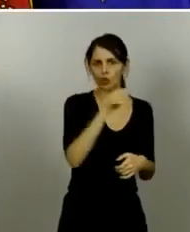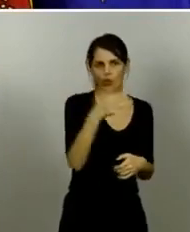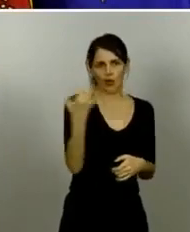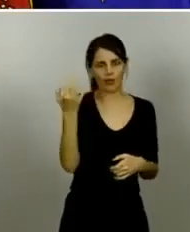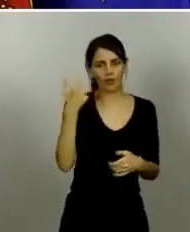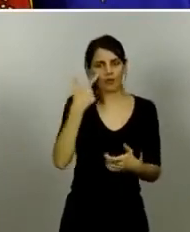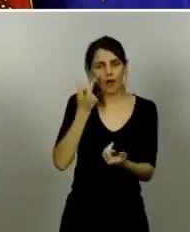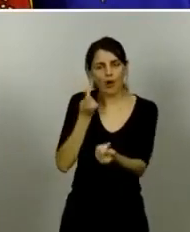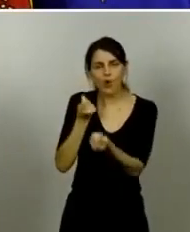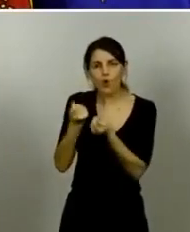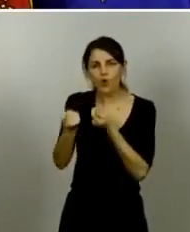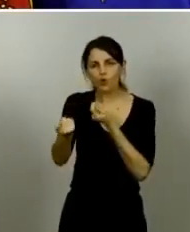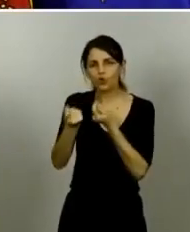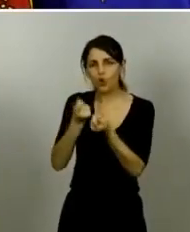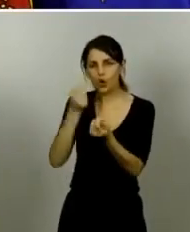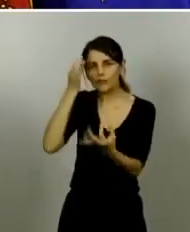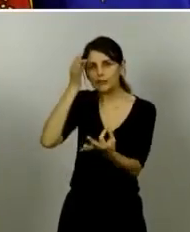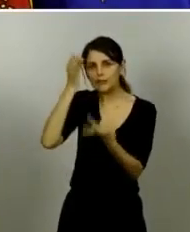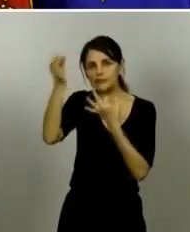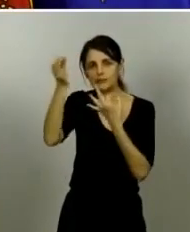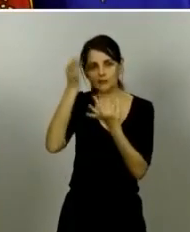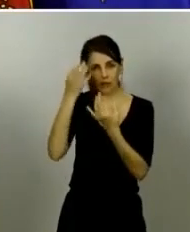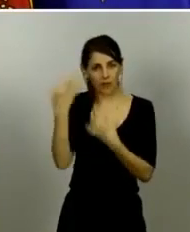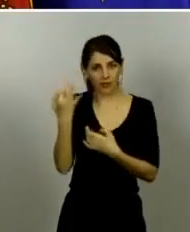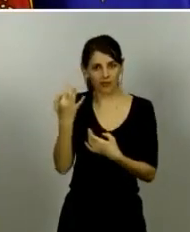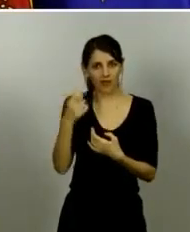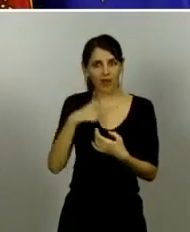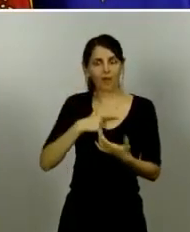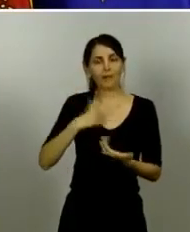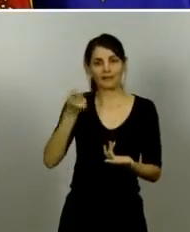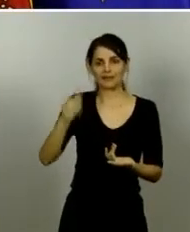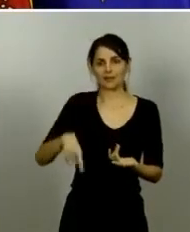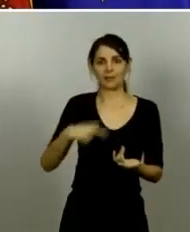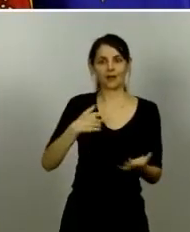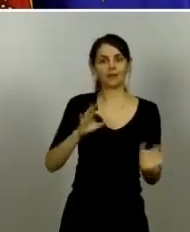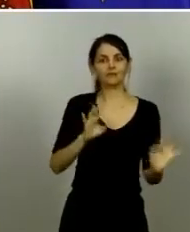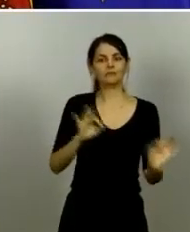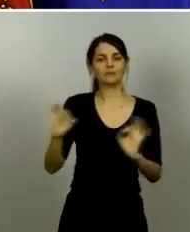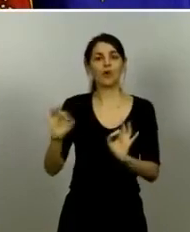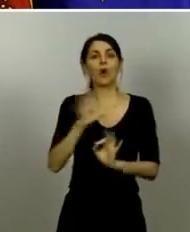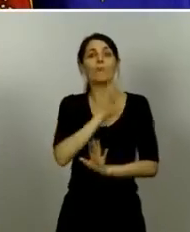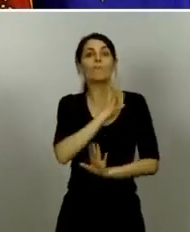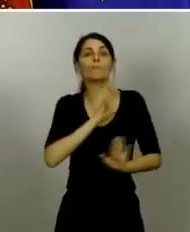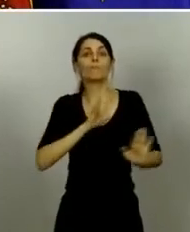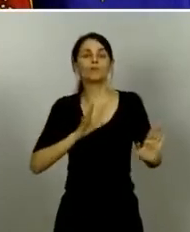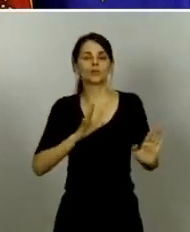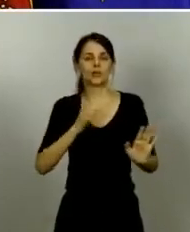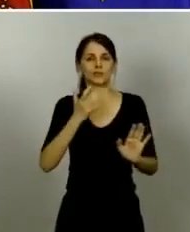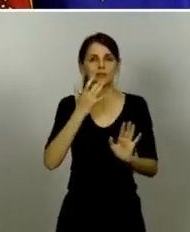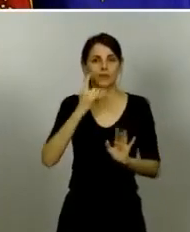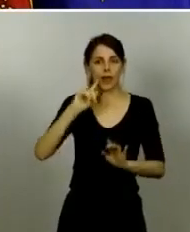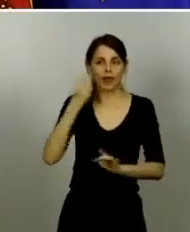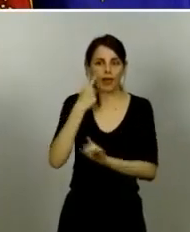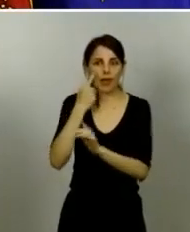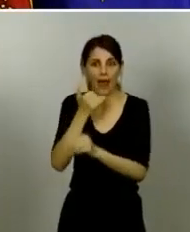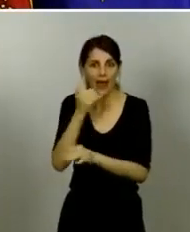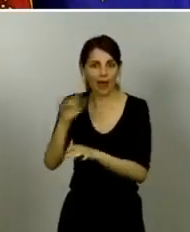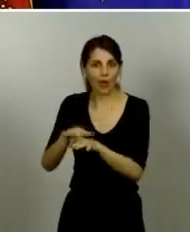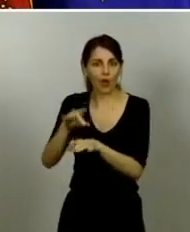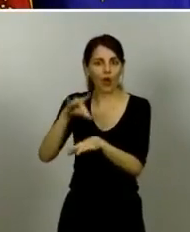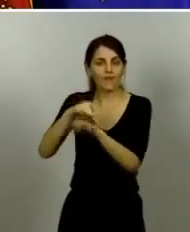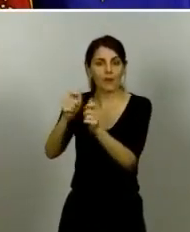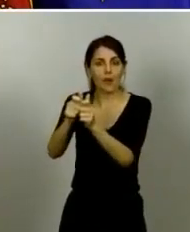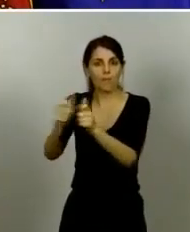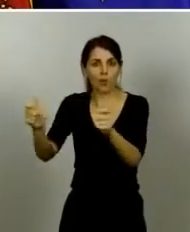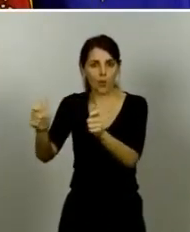muy estricta y una capacidad de reacción para poder en cuanto se detecte cualquier pequeño brote asociado